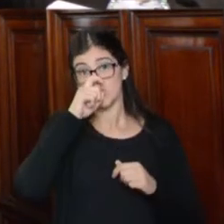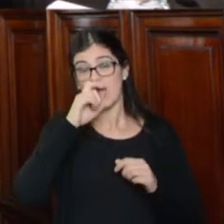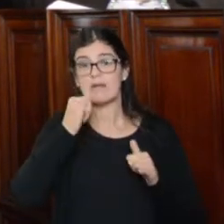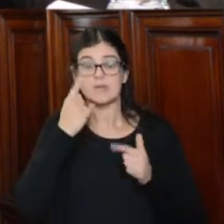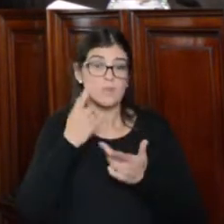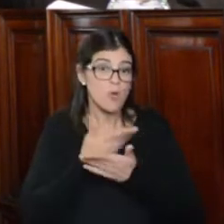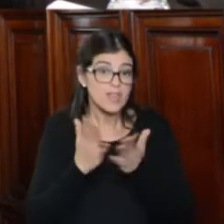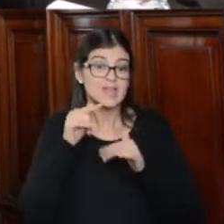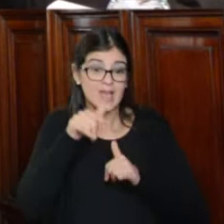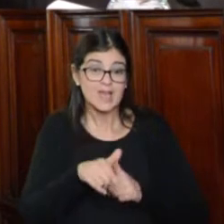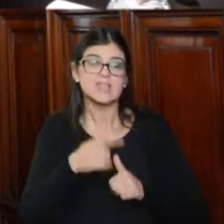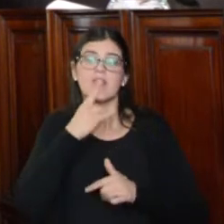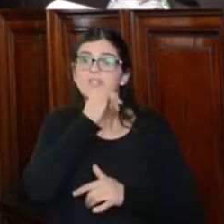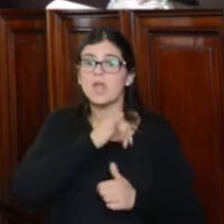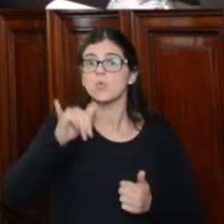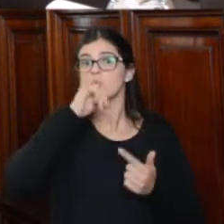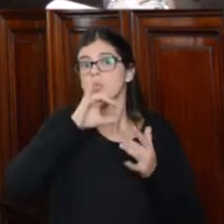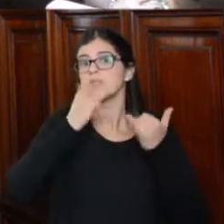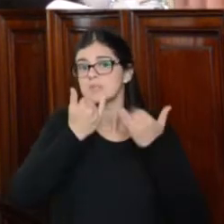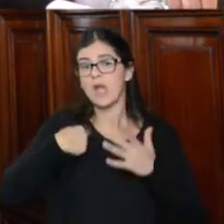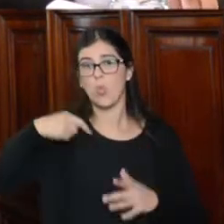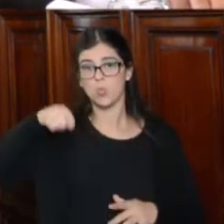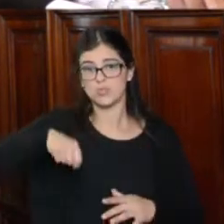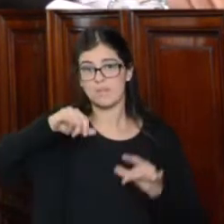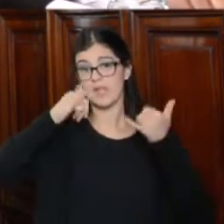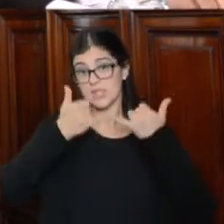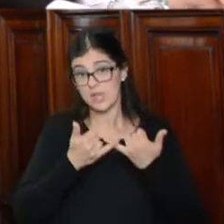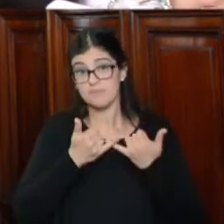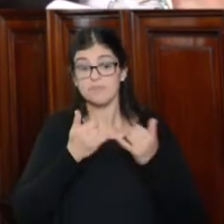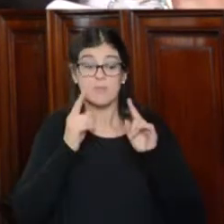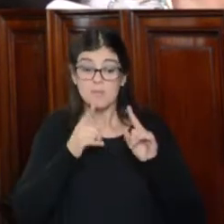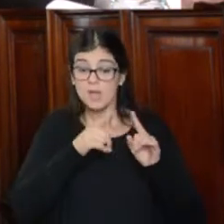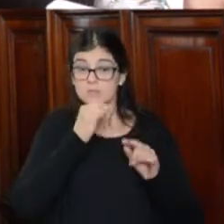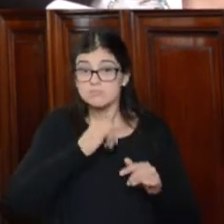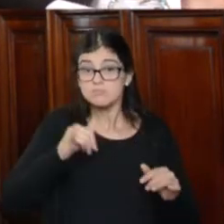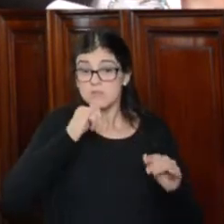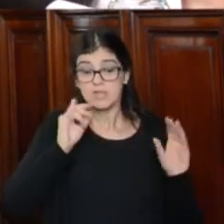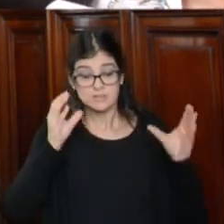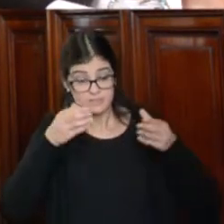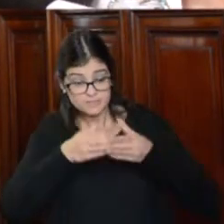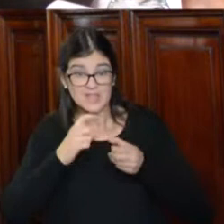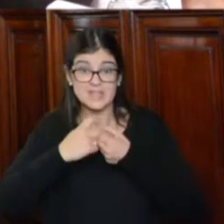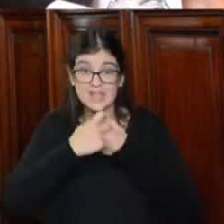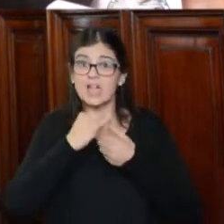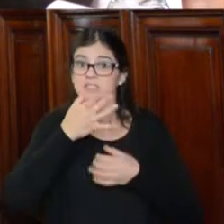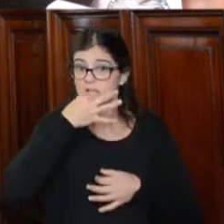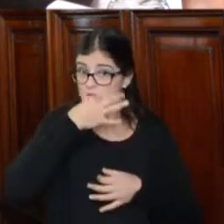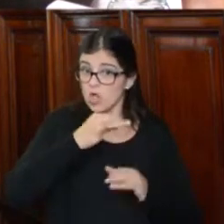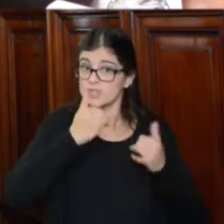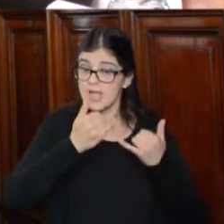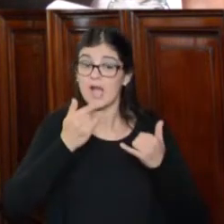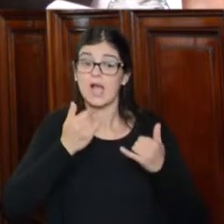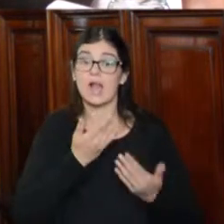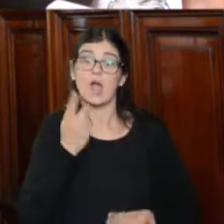cabe destacar que éstas fueron denunciadas judicialmente y como la misma central sindical lo señala, la justicia